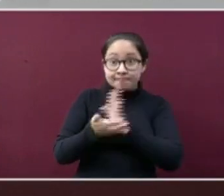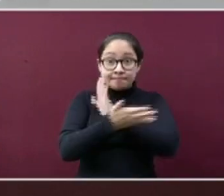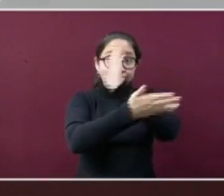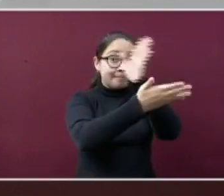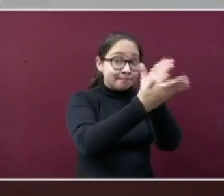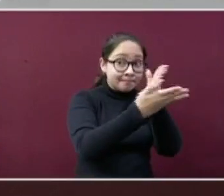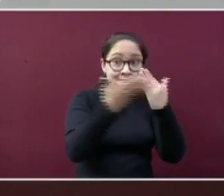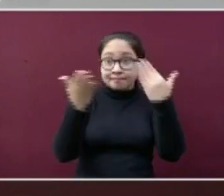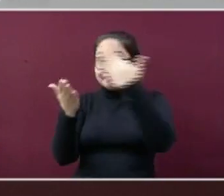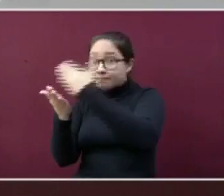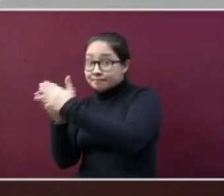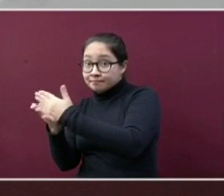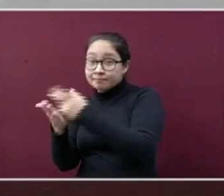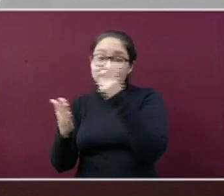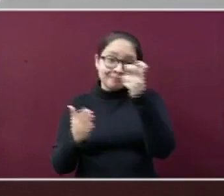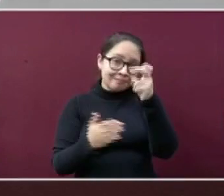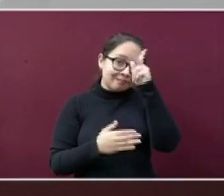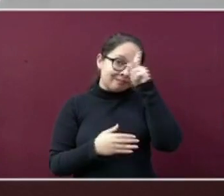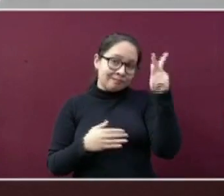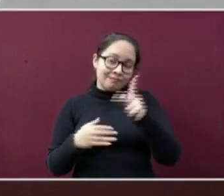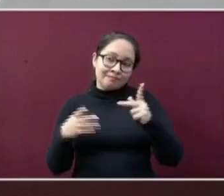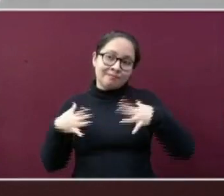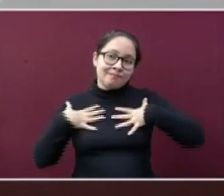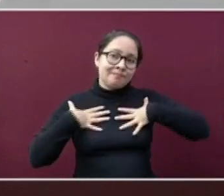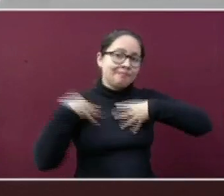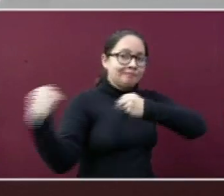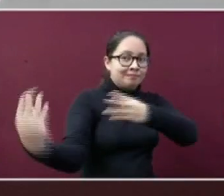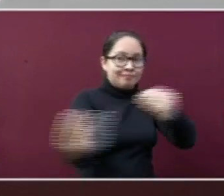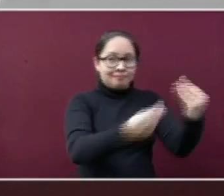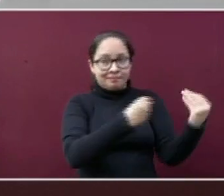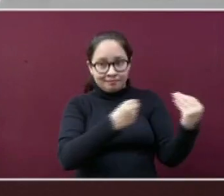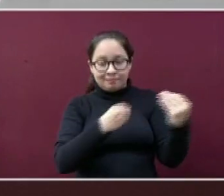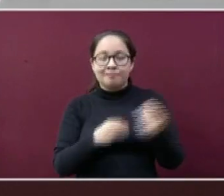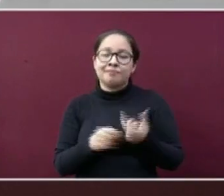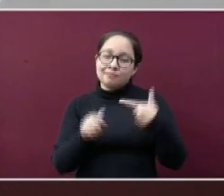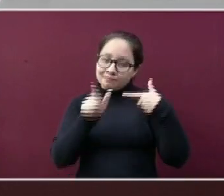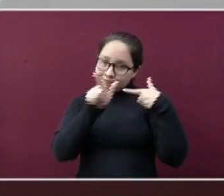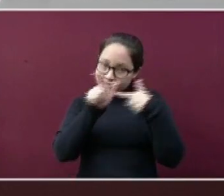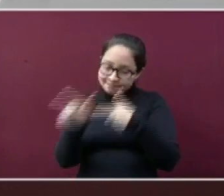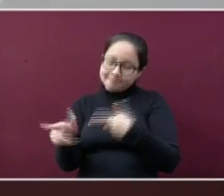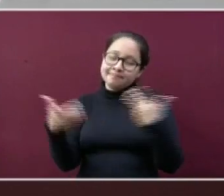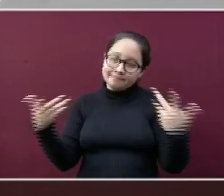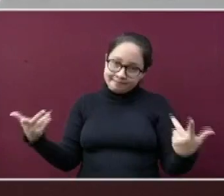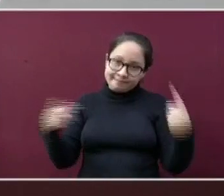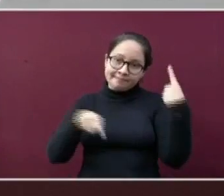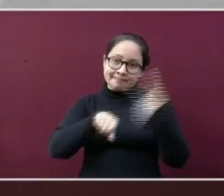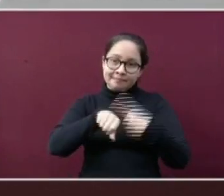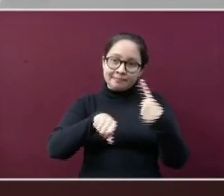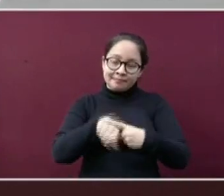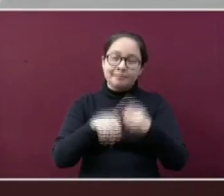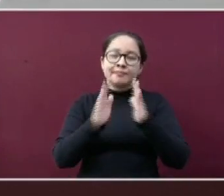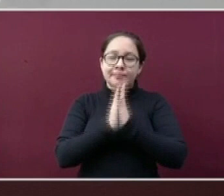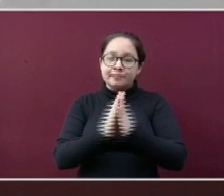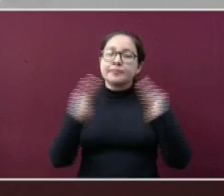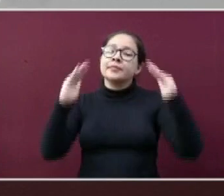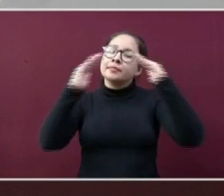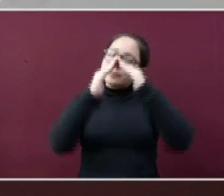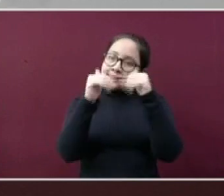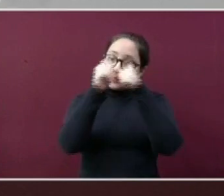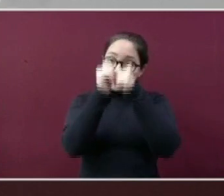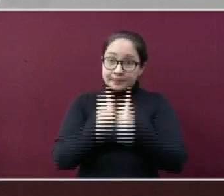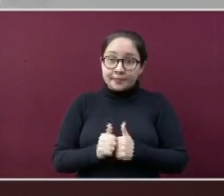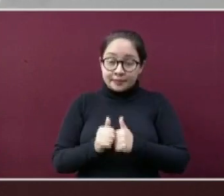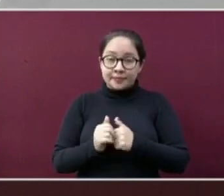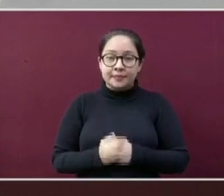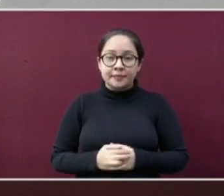municipio a otro favorecen definitivamente la persistencia y dispersión de la enfermedad. Quédense en casa.